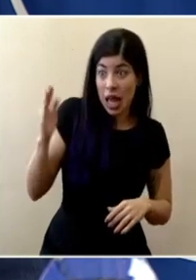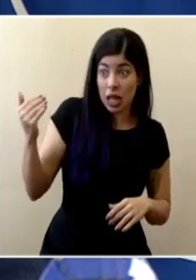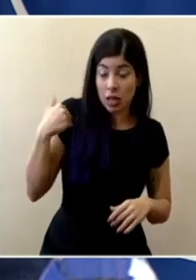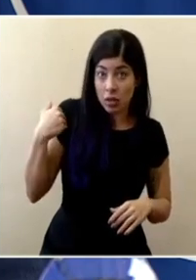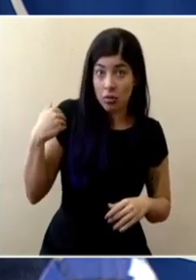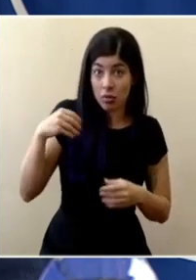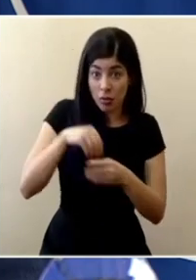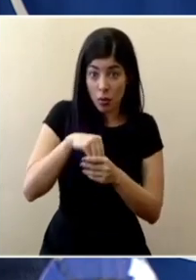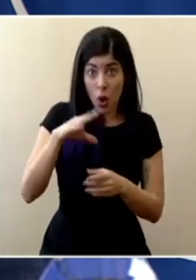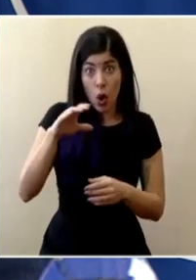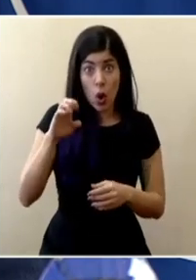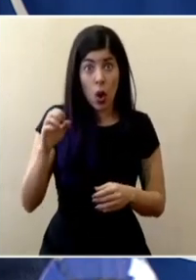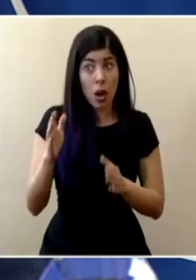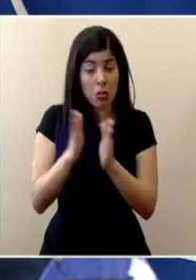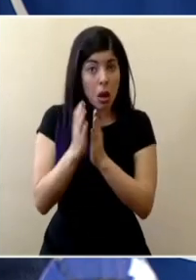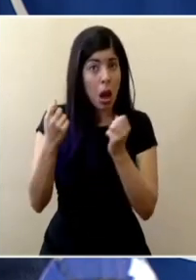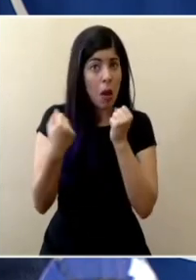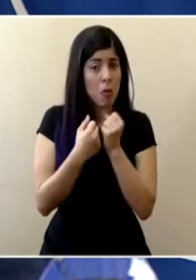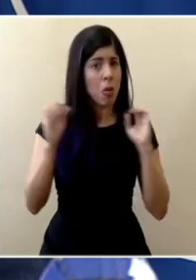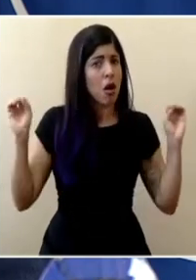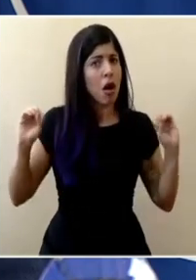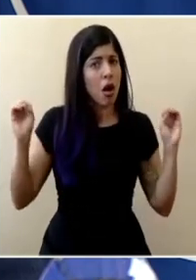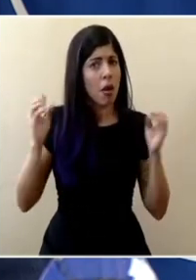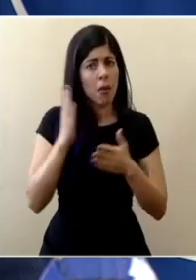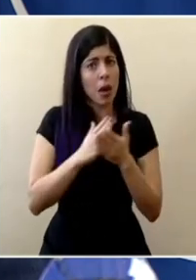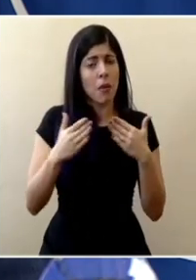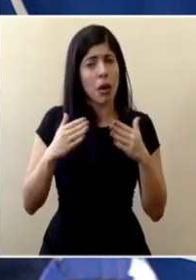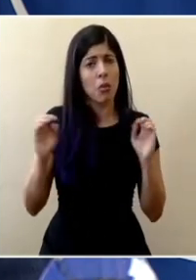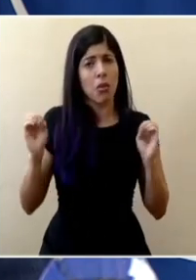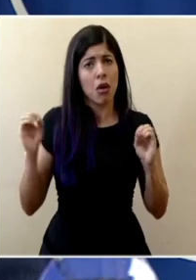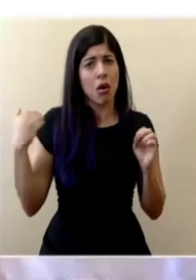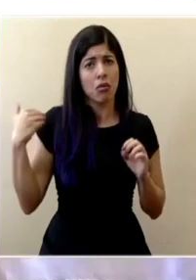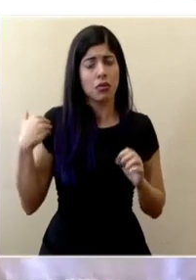conocido en el COE alguna solicitud de apoyo por parte de Panamá